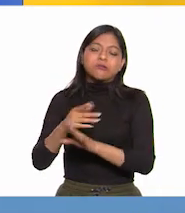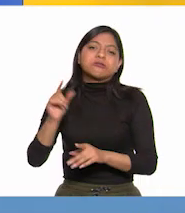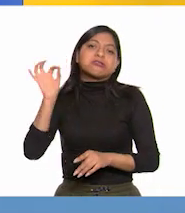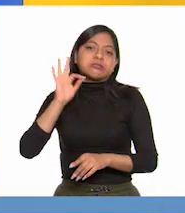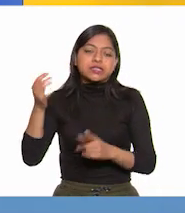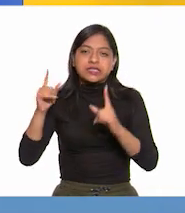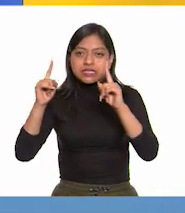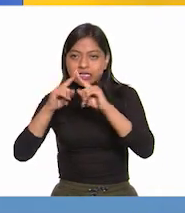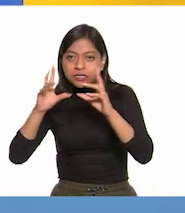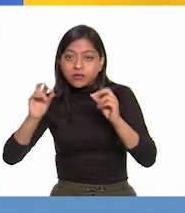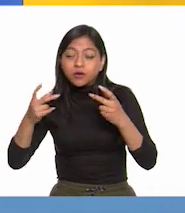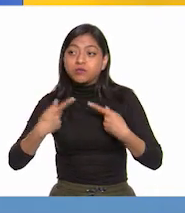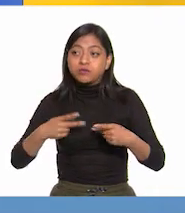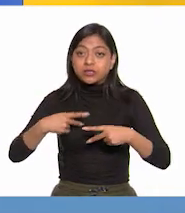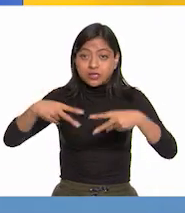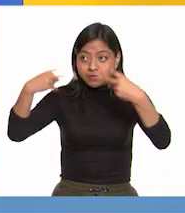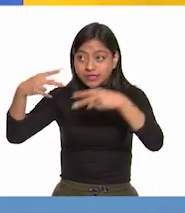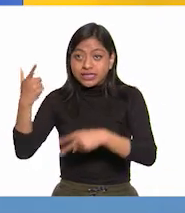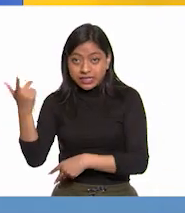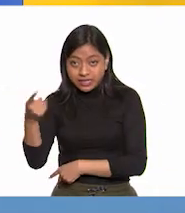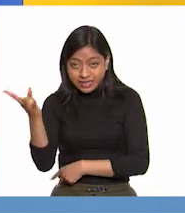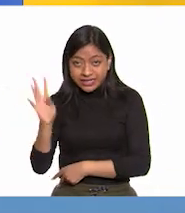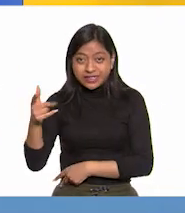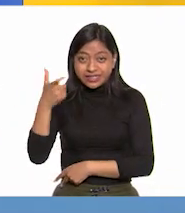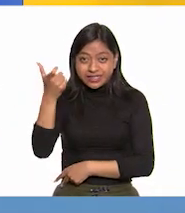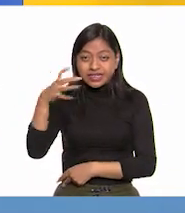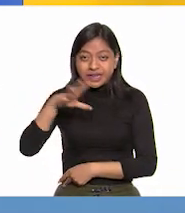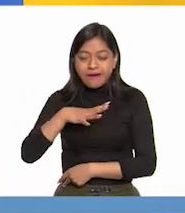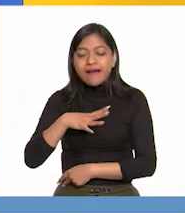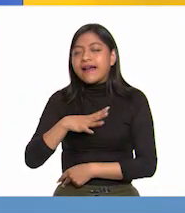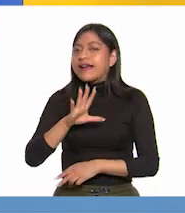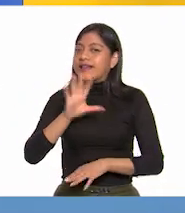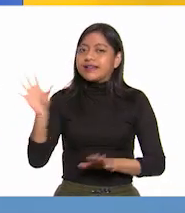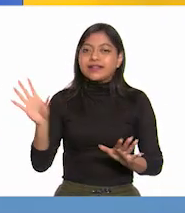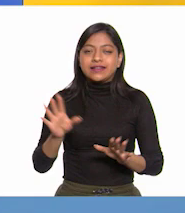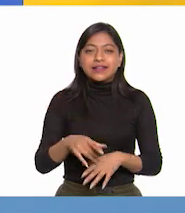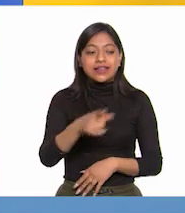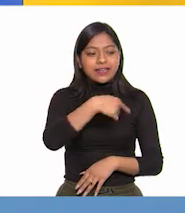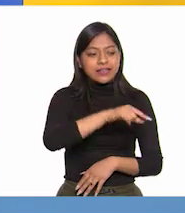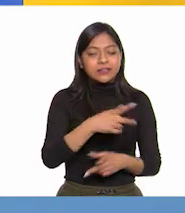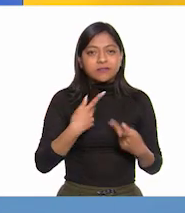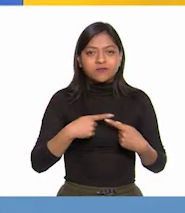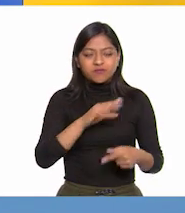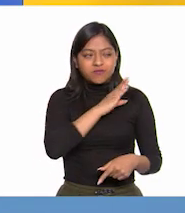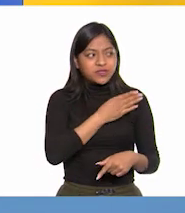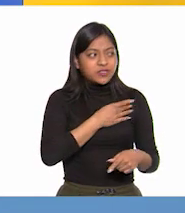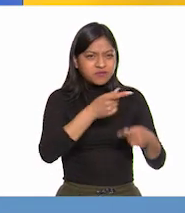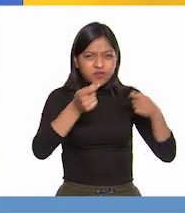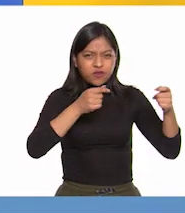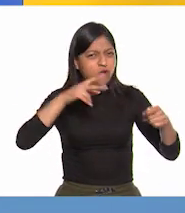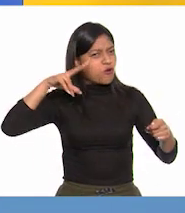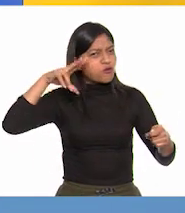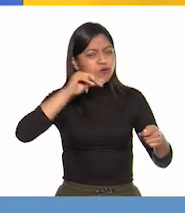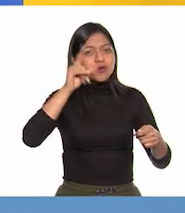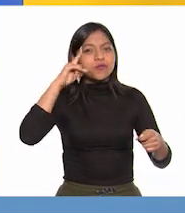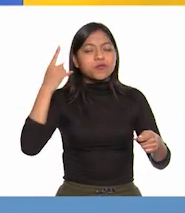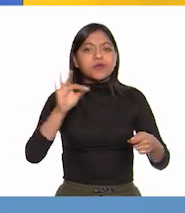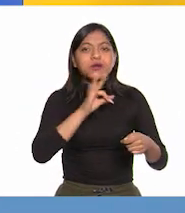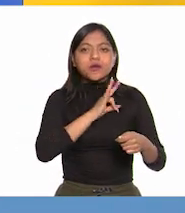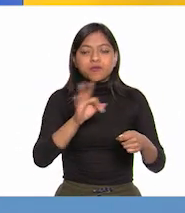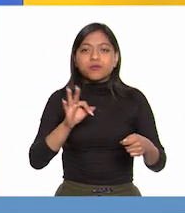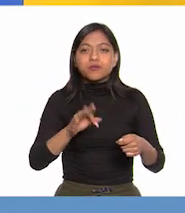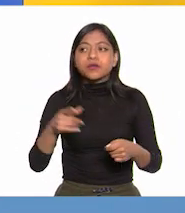o los comerciantes. Estos grupos de poder decidieron terminar con el dominio español para seguir conservando su